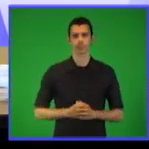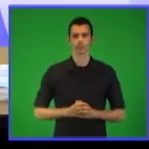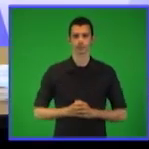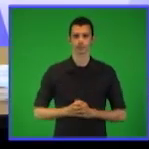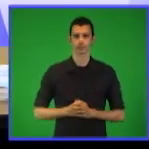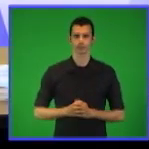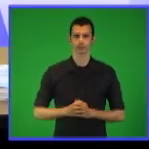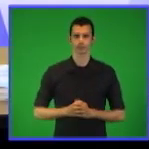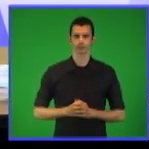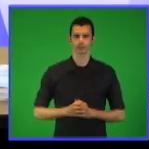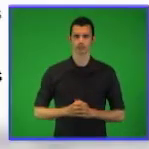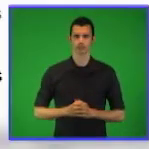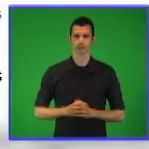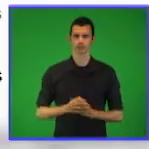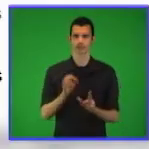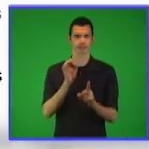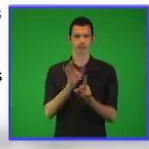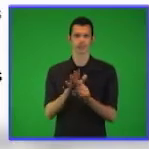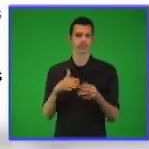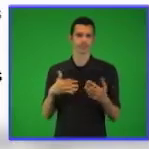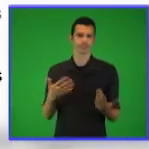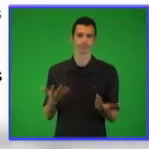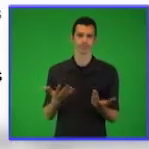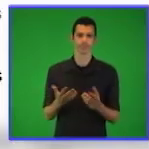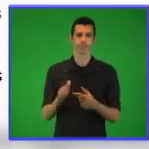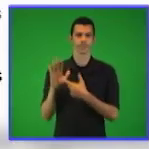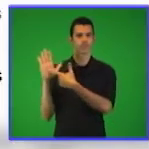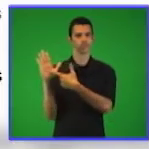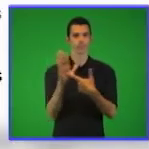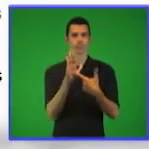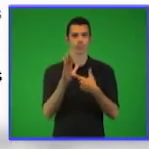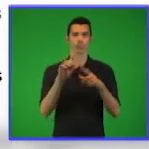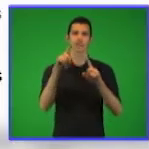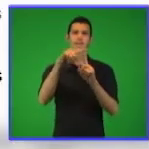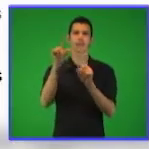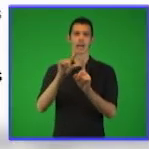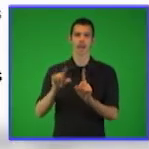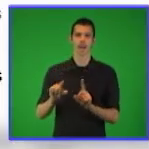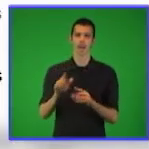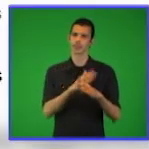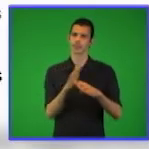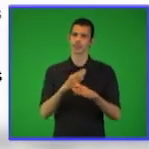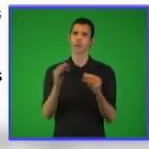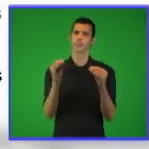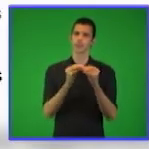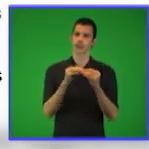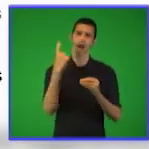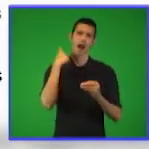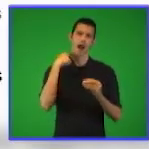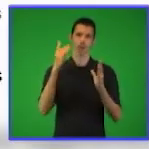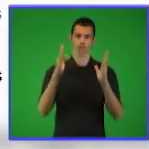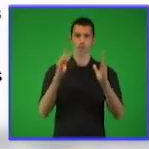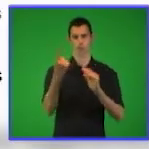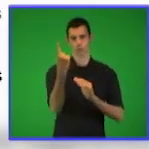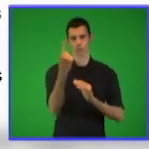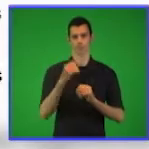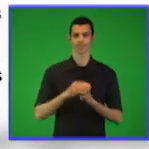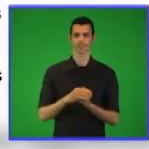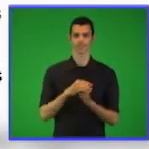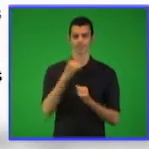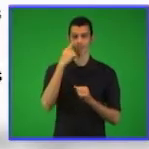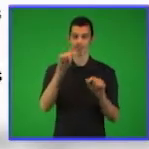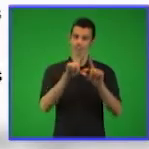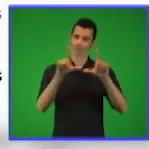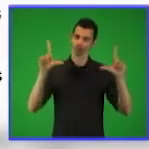se están formando. Empecemos por presentar los temas correspondientes al primer año.